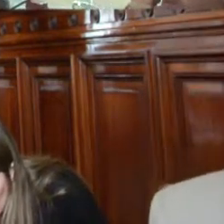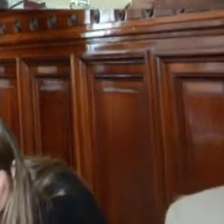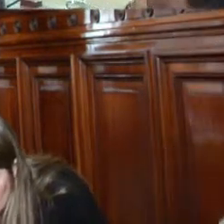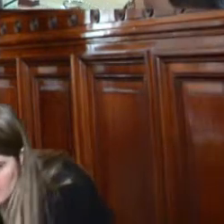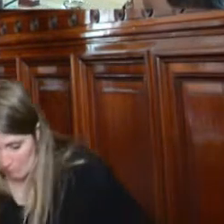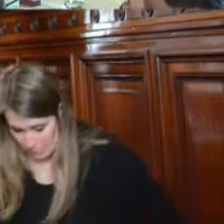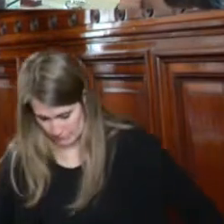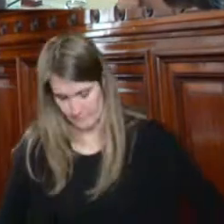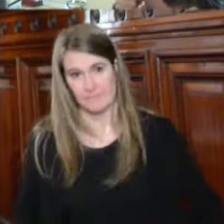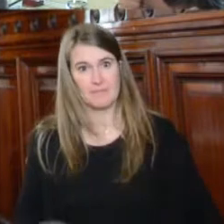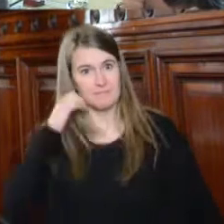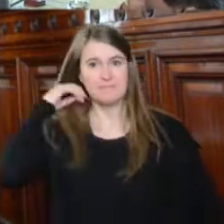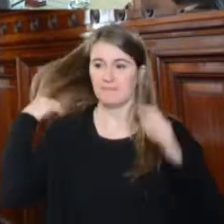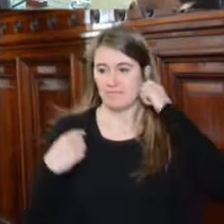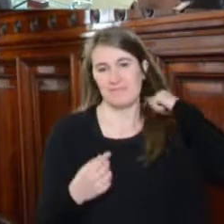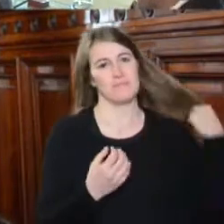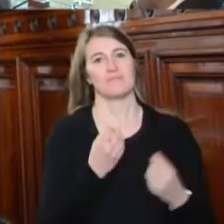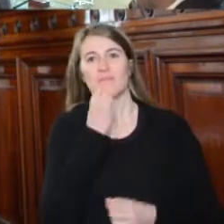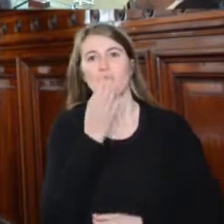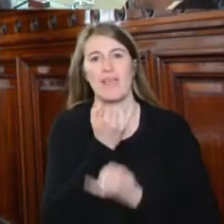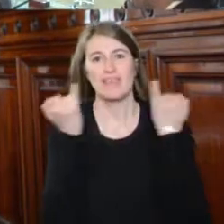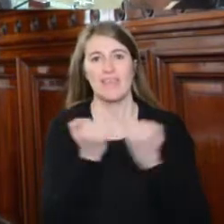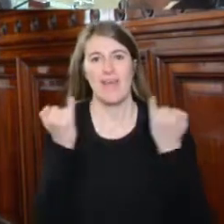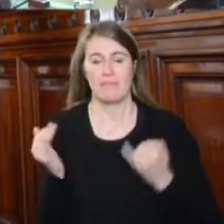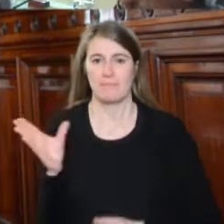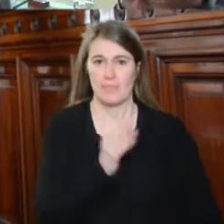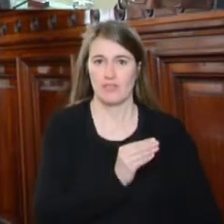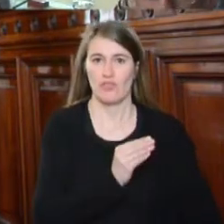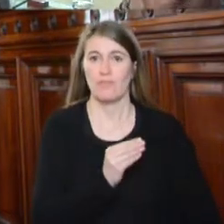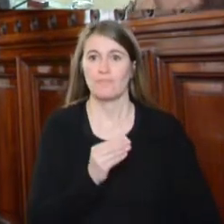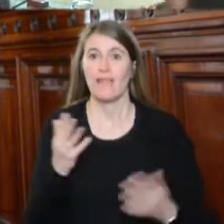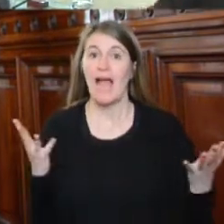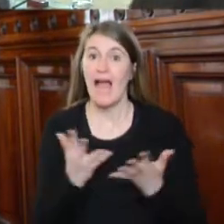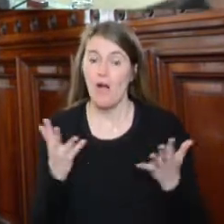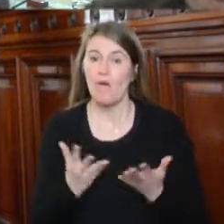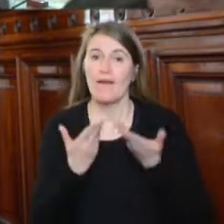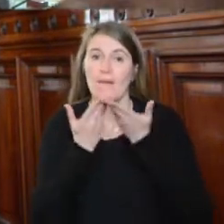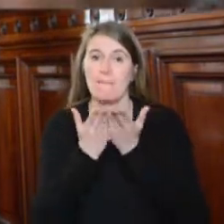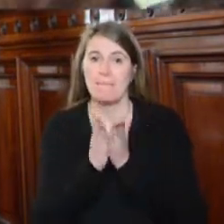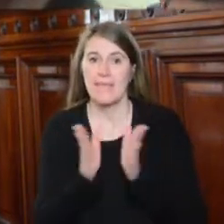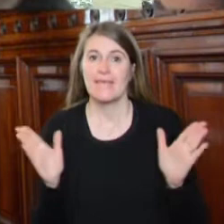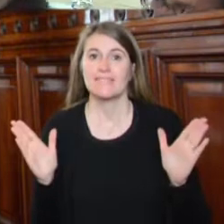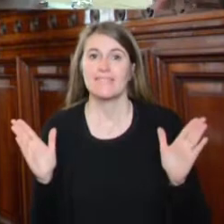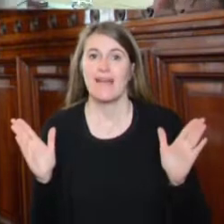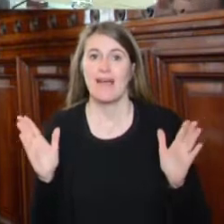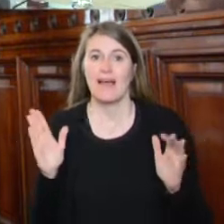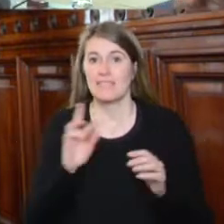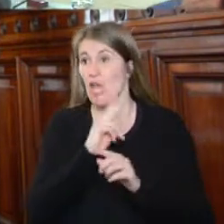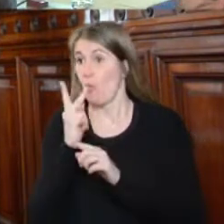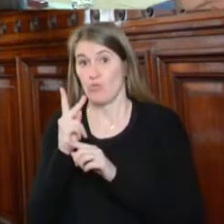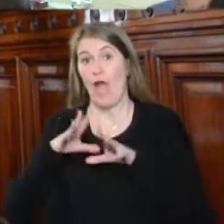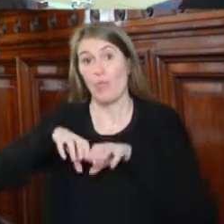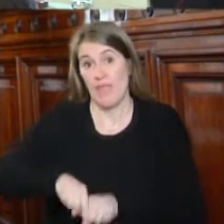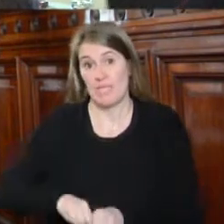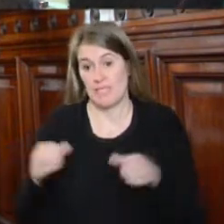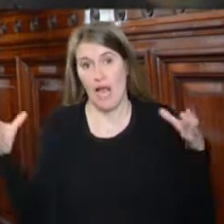Nuevamente, buenos días a todas, a todos. Vamos a dar inicio a la segunda audiencia de esta